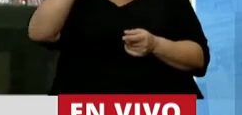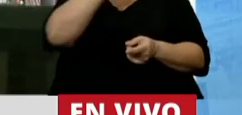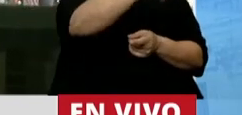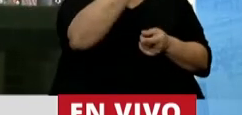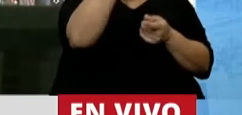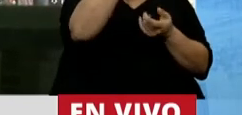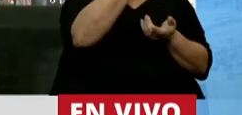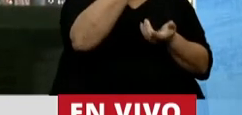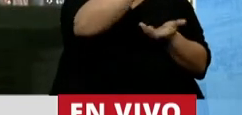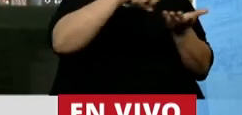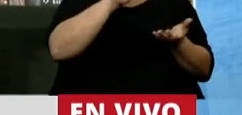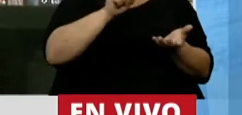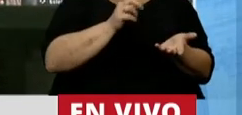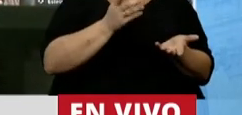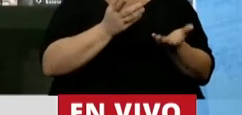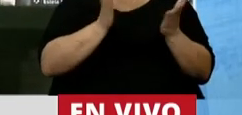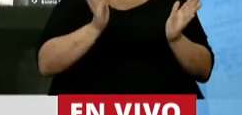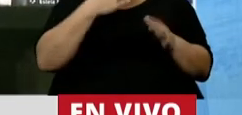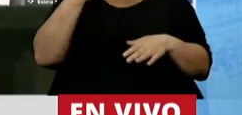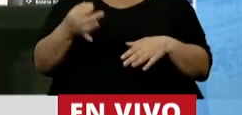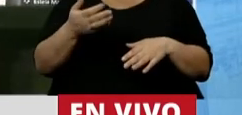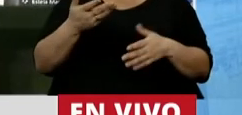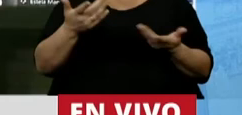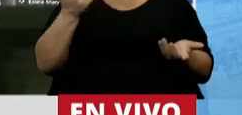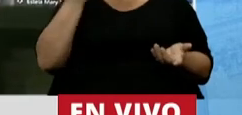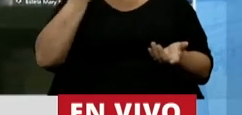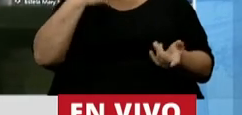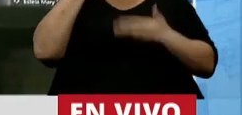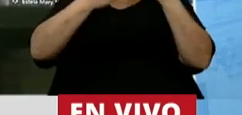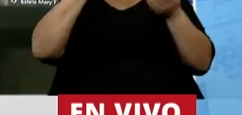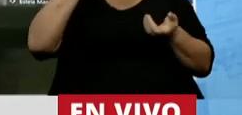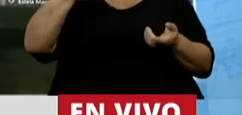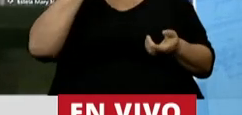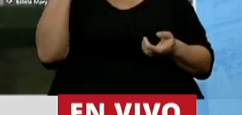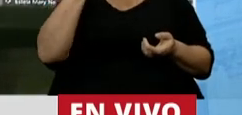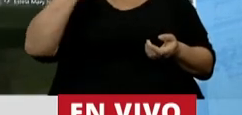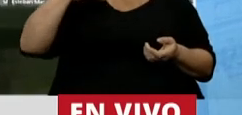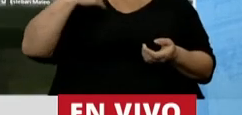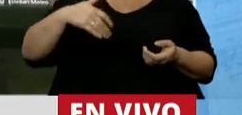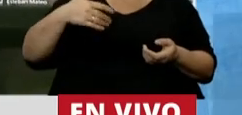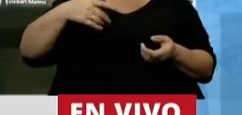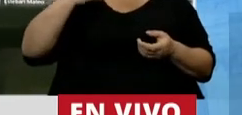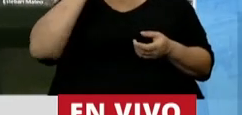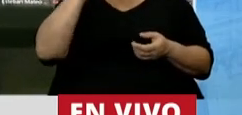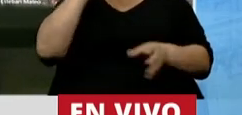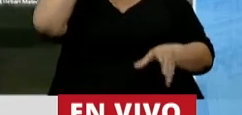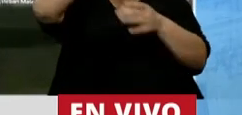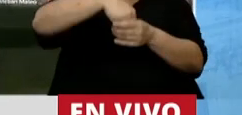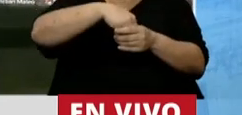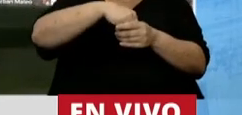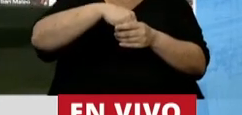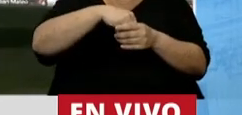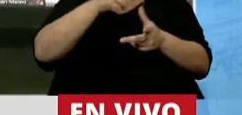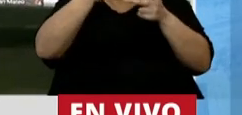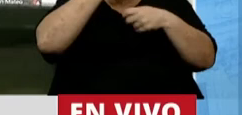Por último, presidente, la verdad que suena a sanata decir que quieren un país por las argentinas y los argentinos adentro.